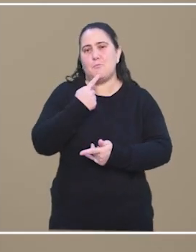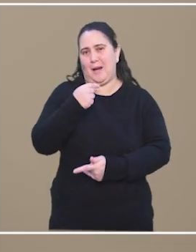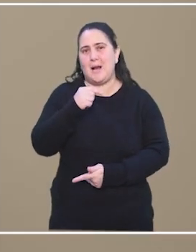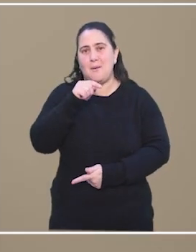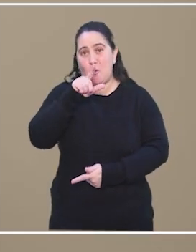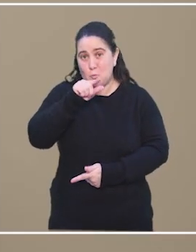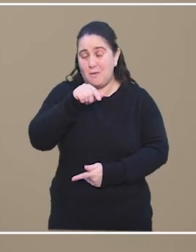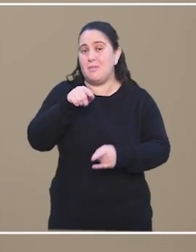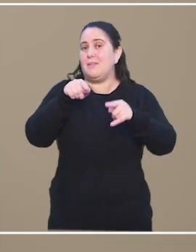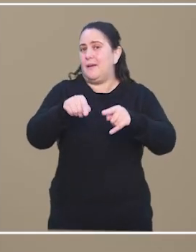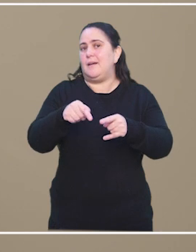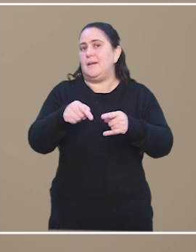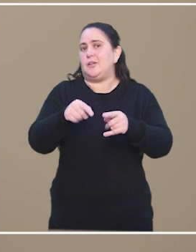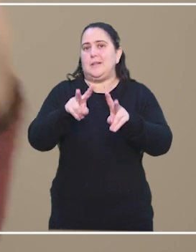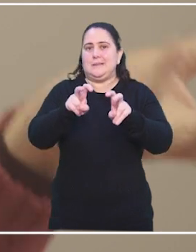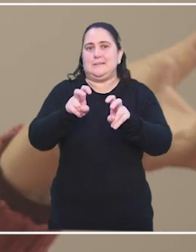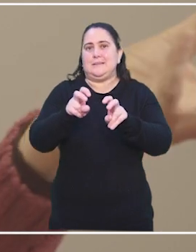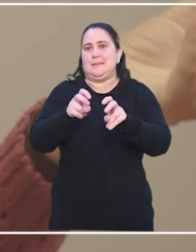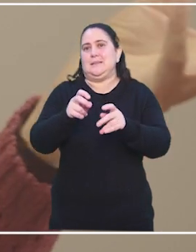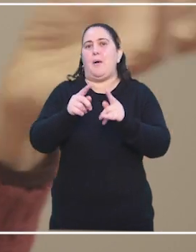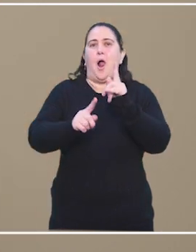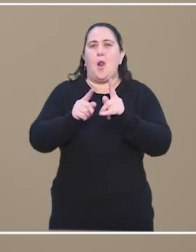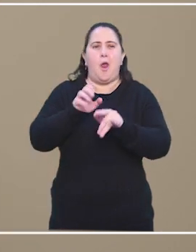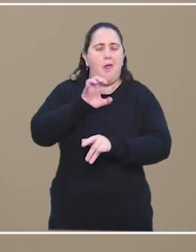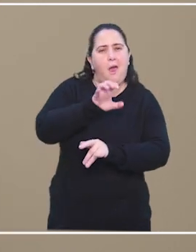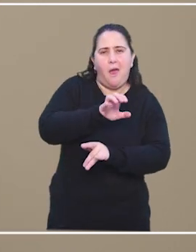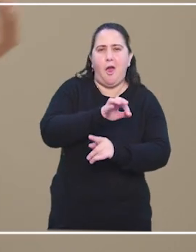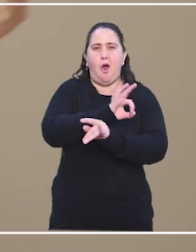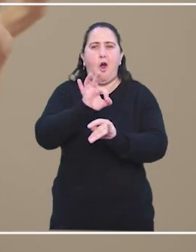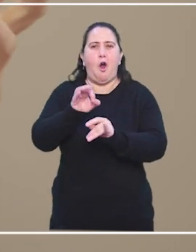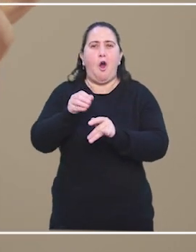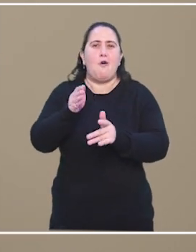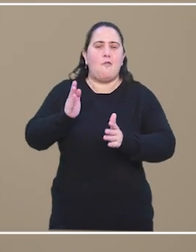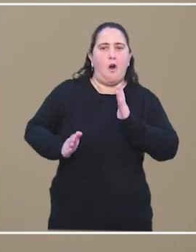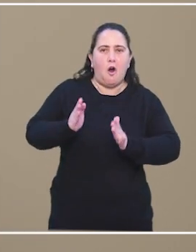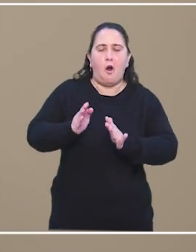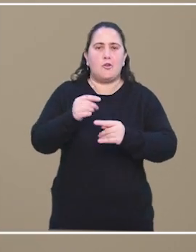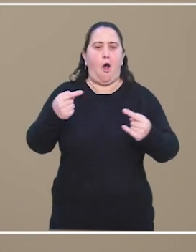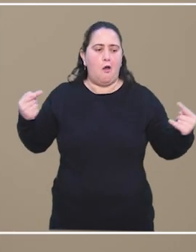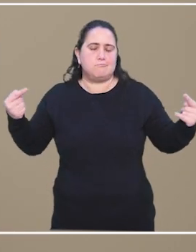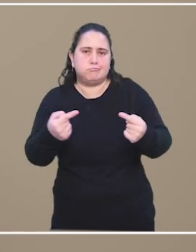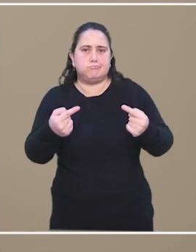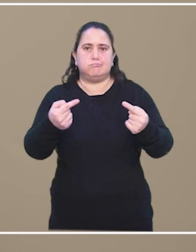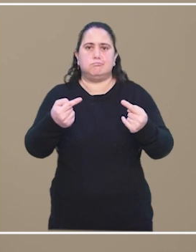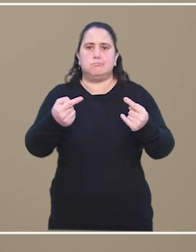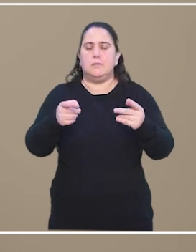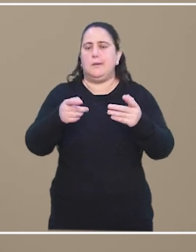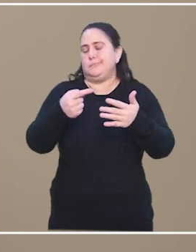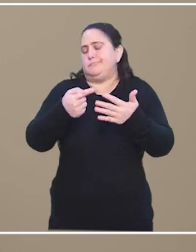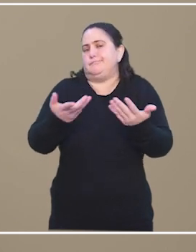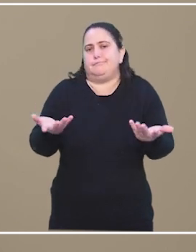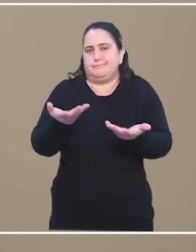esto, trolls, haters, polarización, en fin,